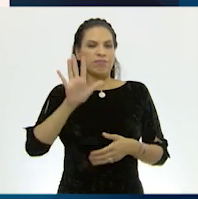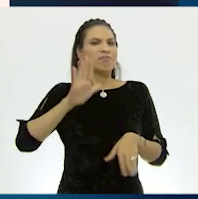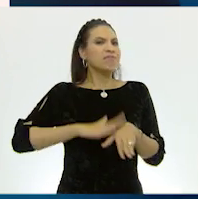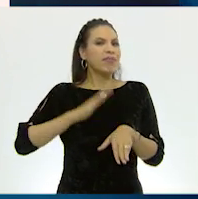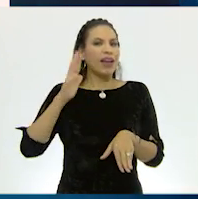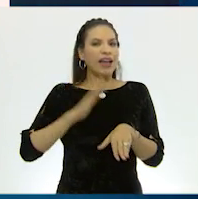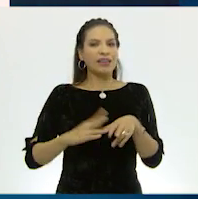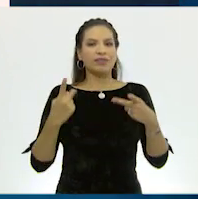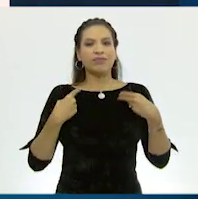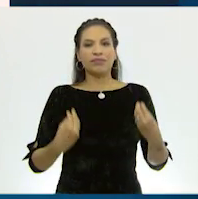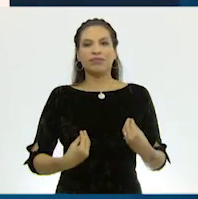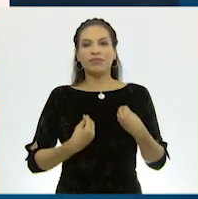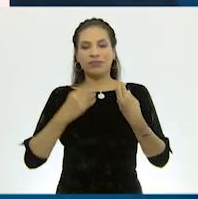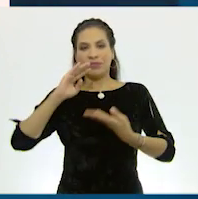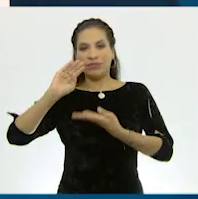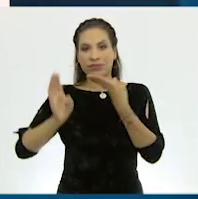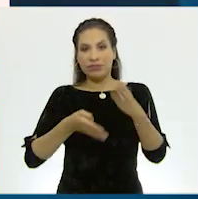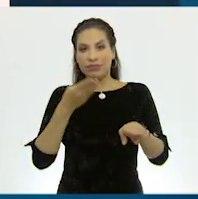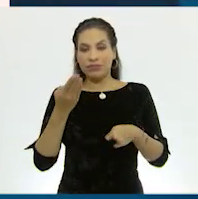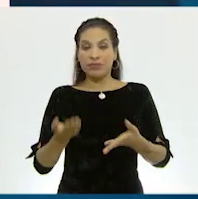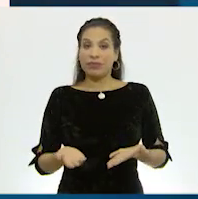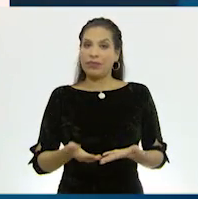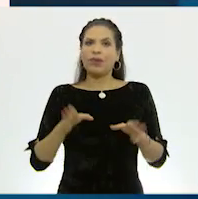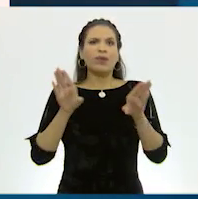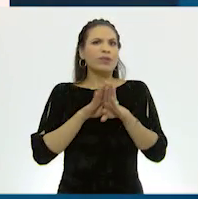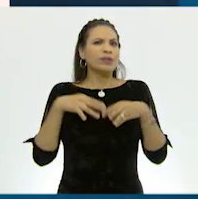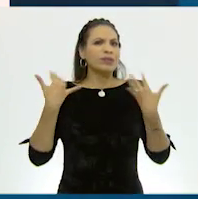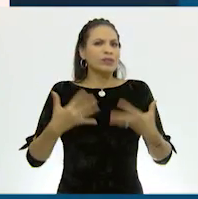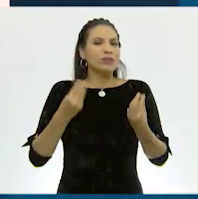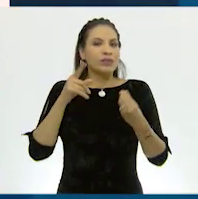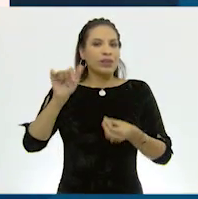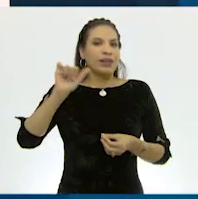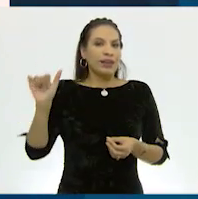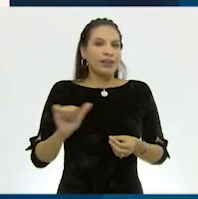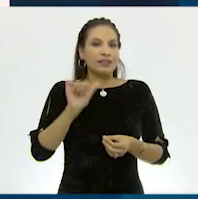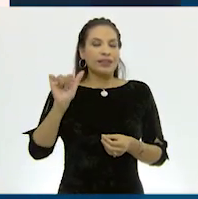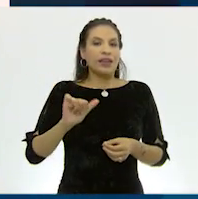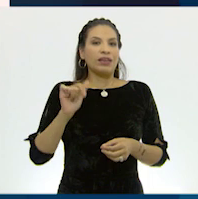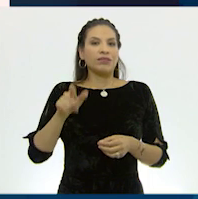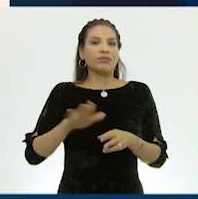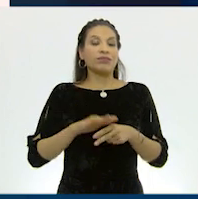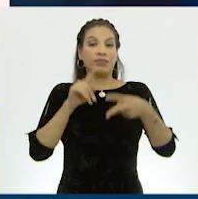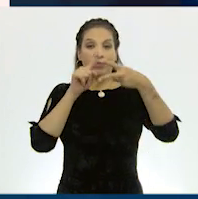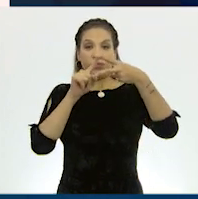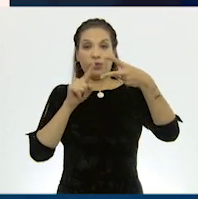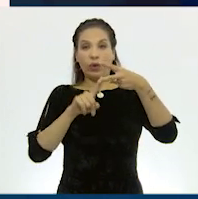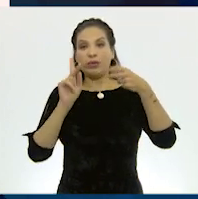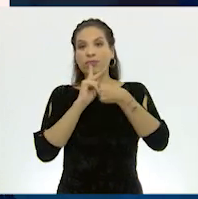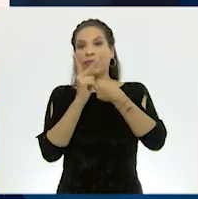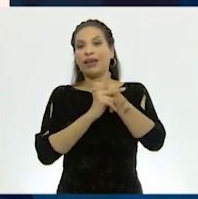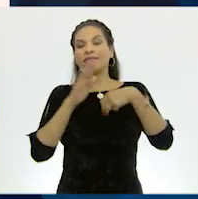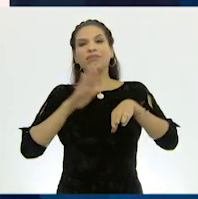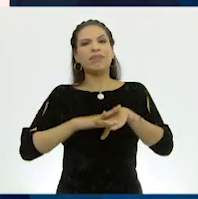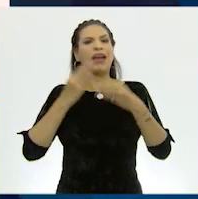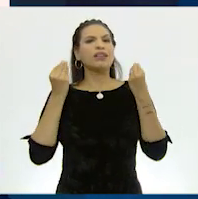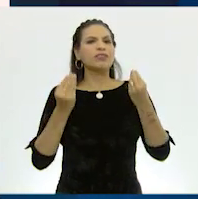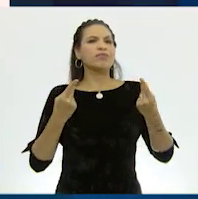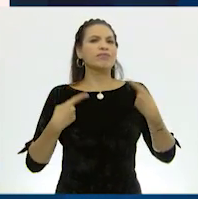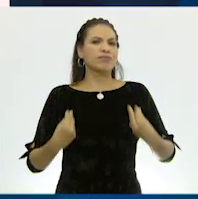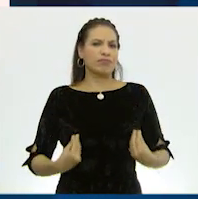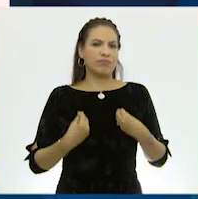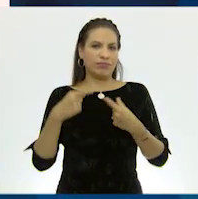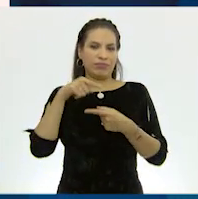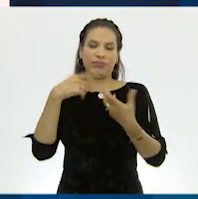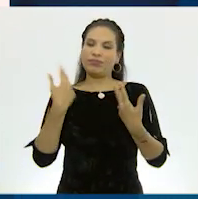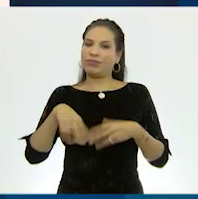más habitantes en el mundo. Y, cómo no, si en Asia están los dos países más poblados.